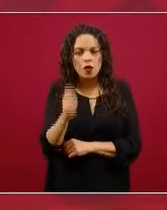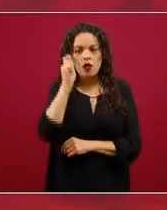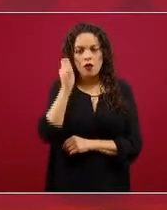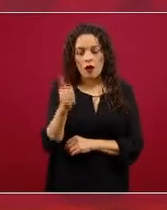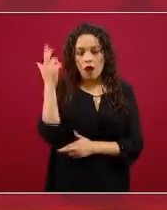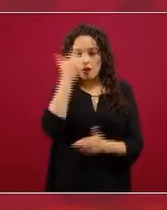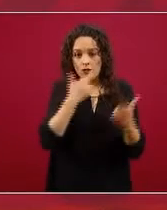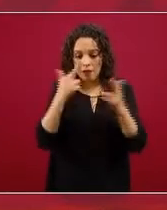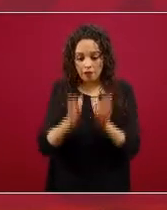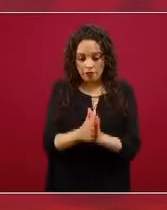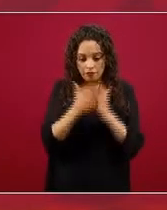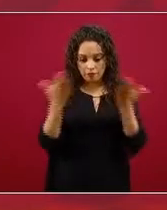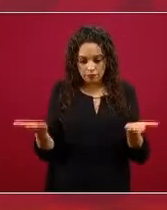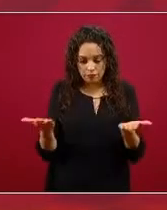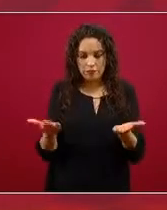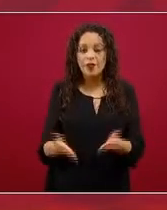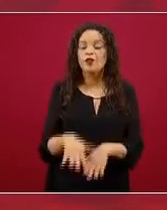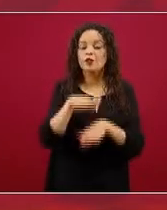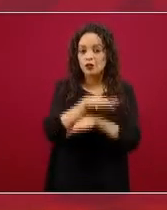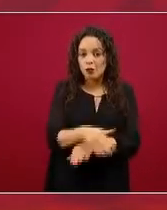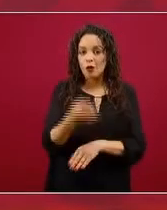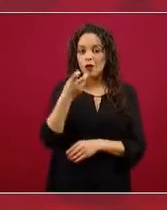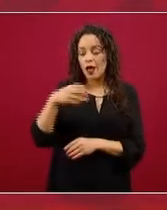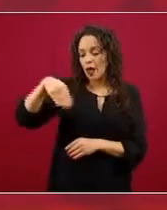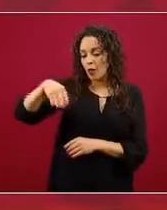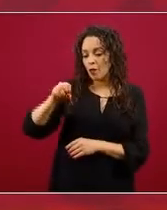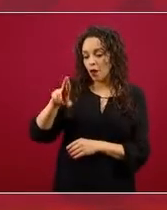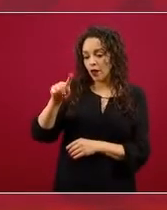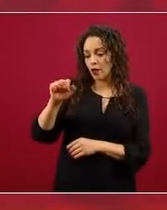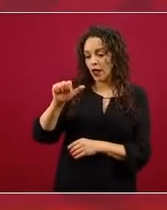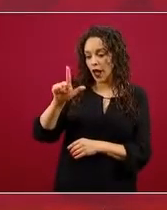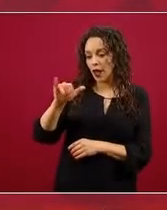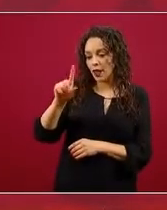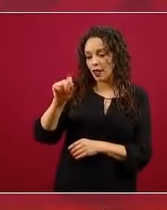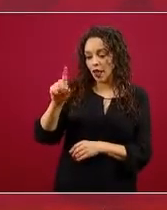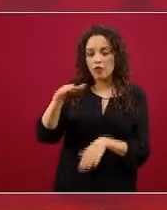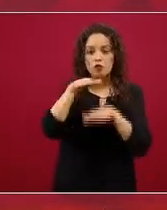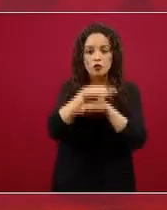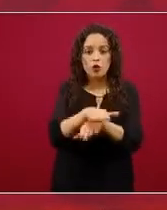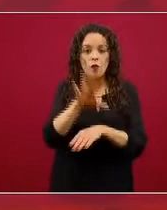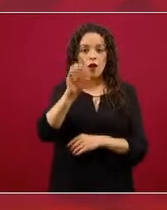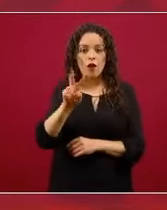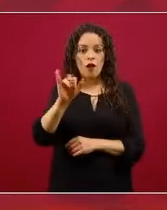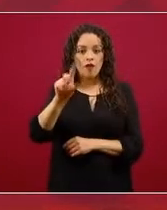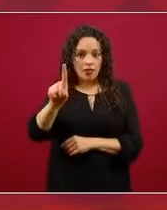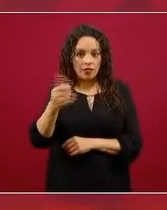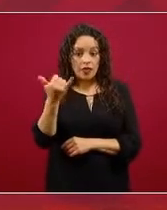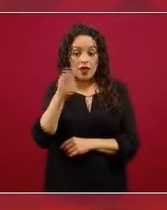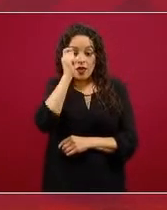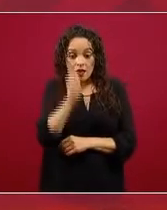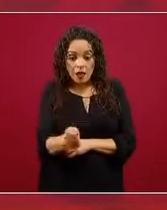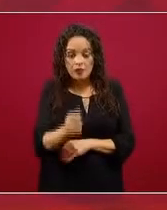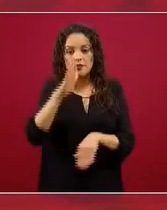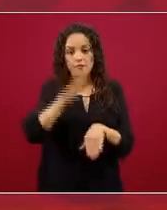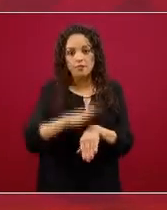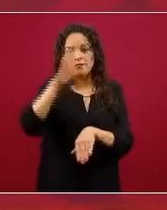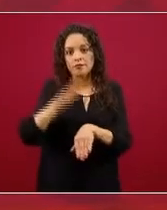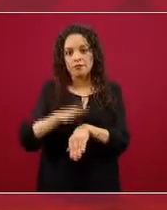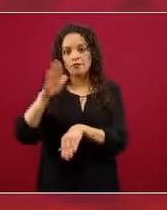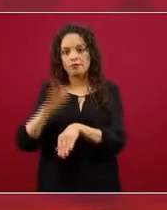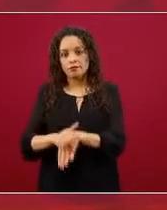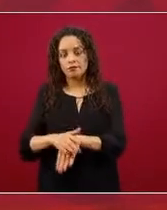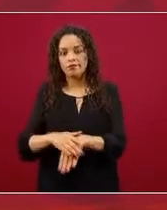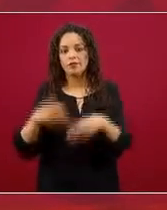precisamente sobre mortalidad, sobre COVID y el incremento de mortalidad en relación con